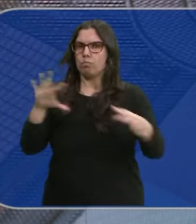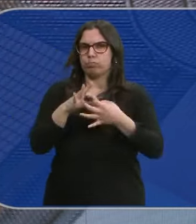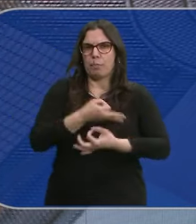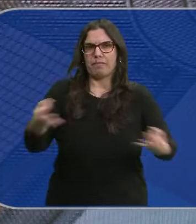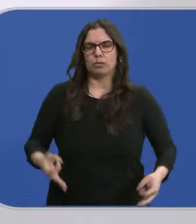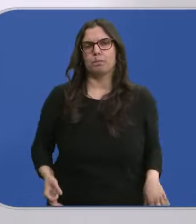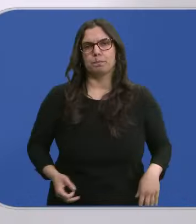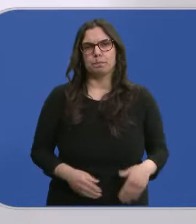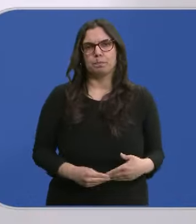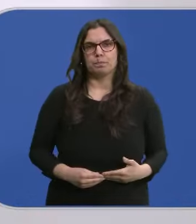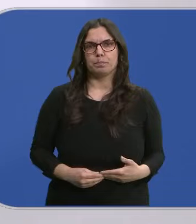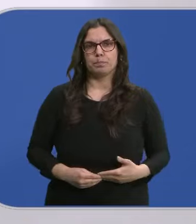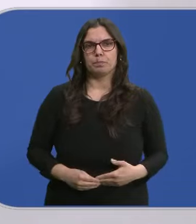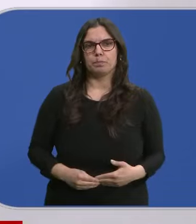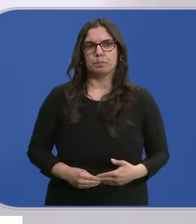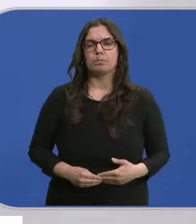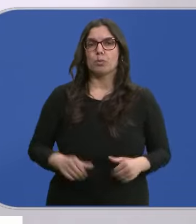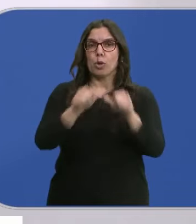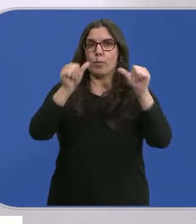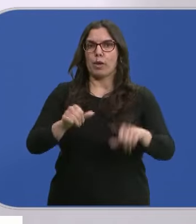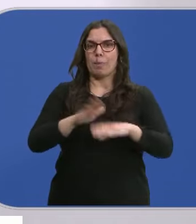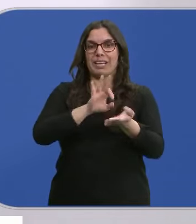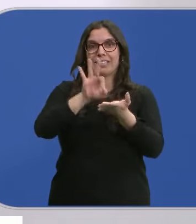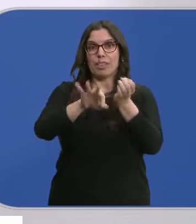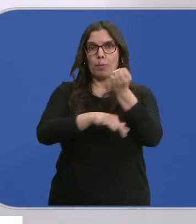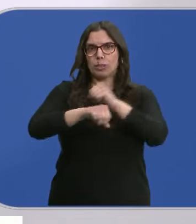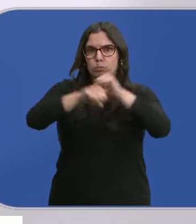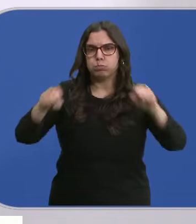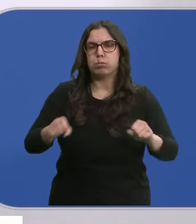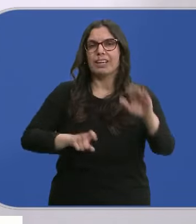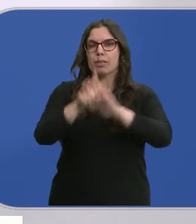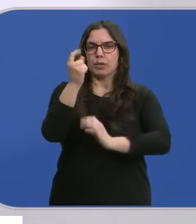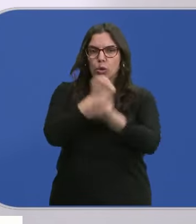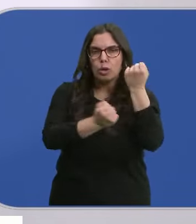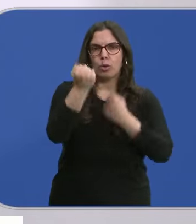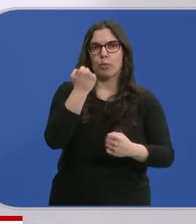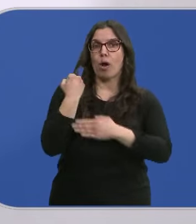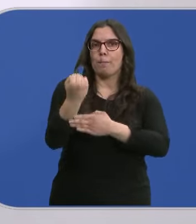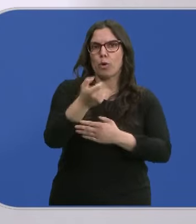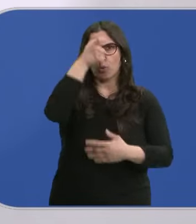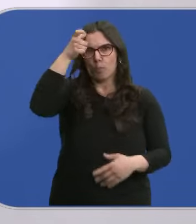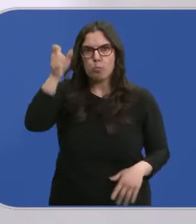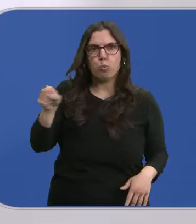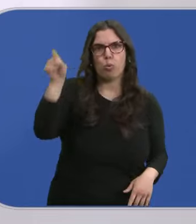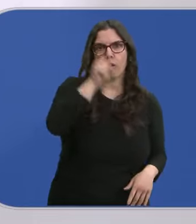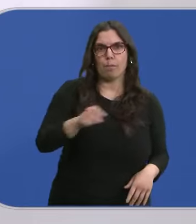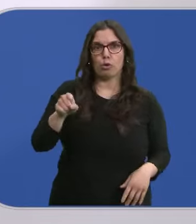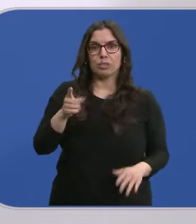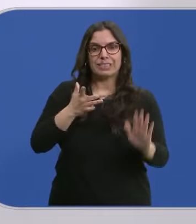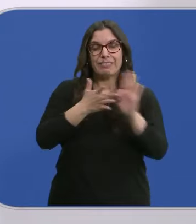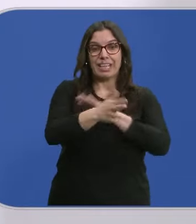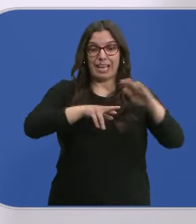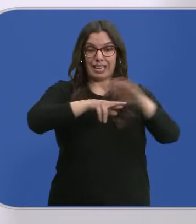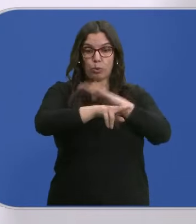León. Un modelo de consolidación de servicios básicos, de crecimiento económico, de apoyo al mundo rural, centra